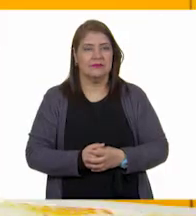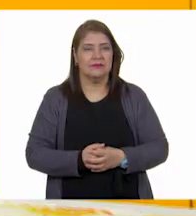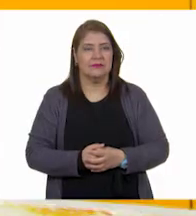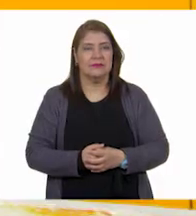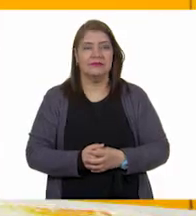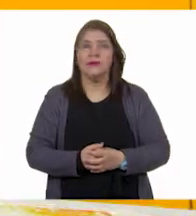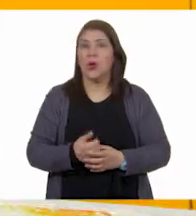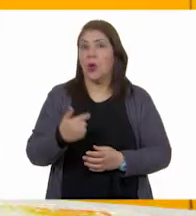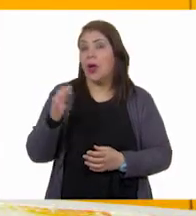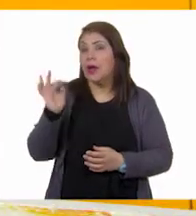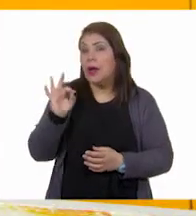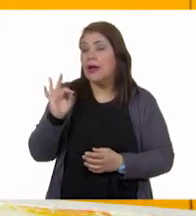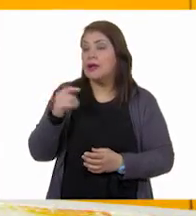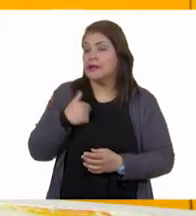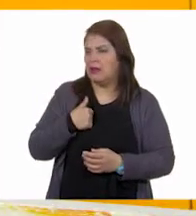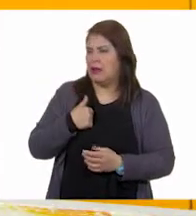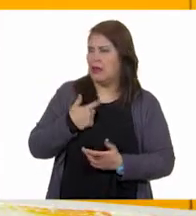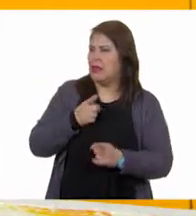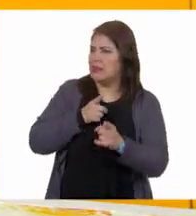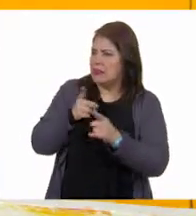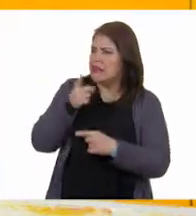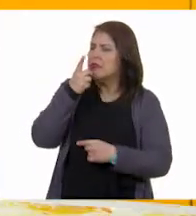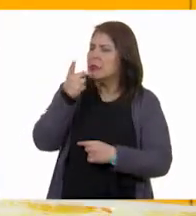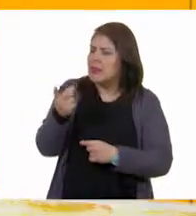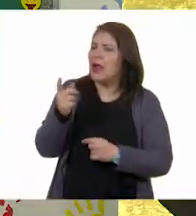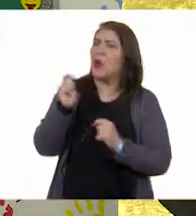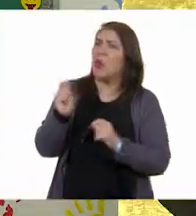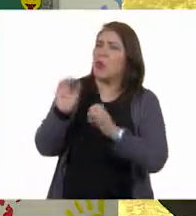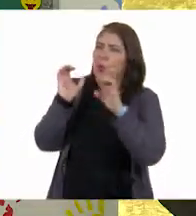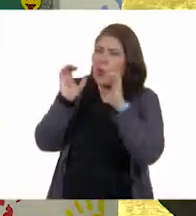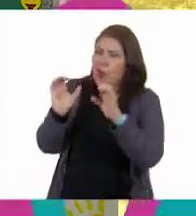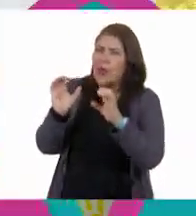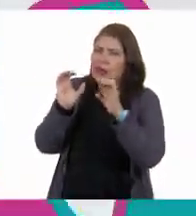Le pido que tenga más cuidado.